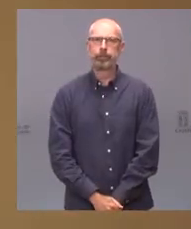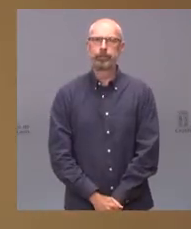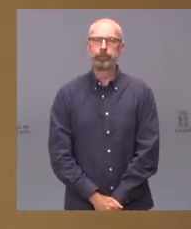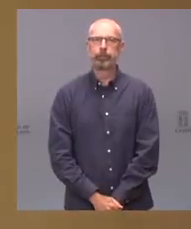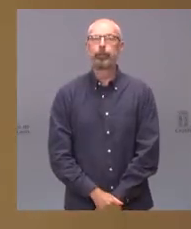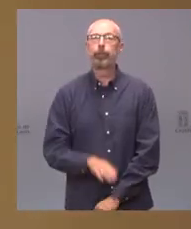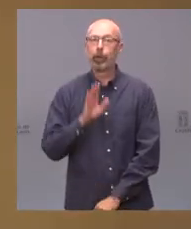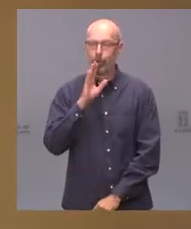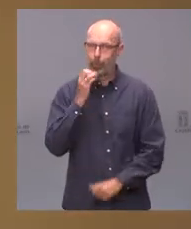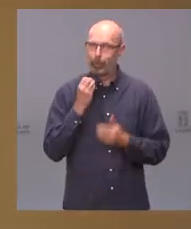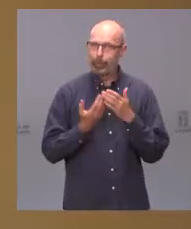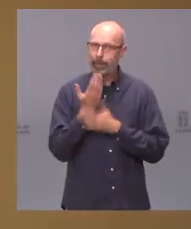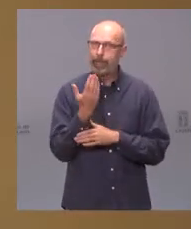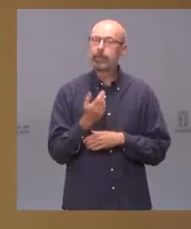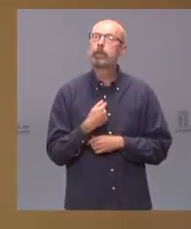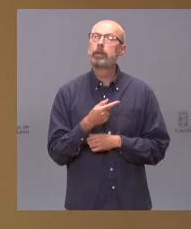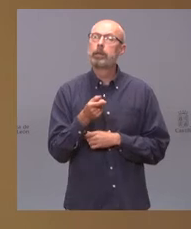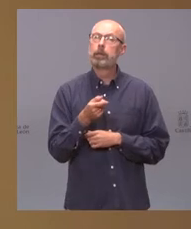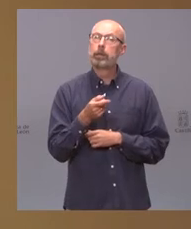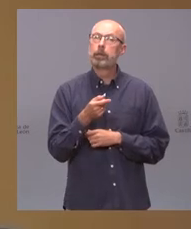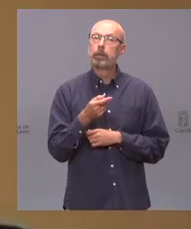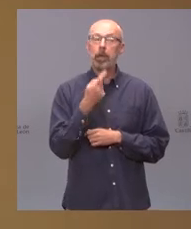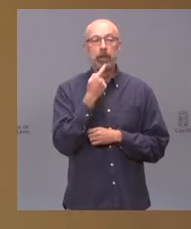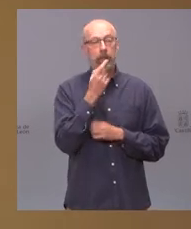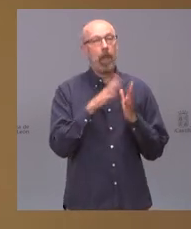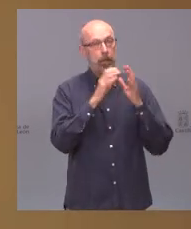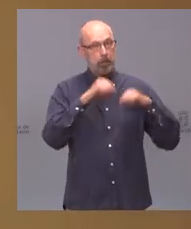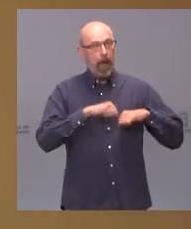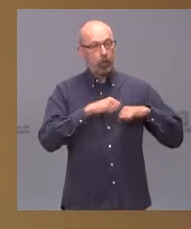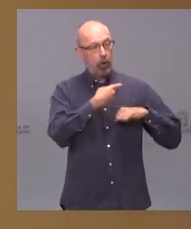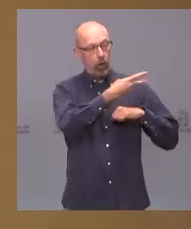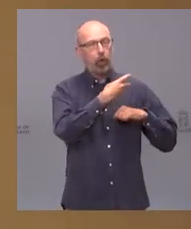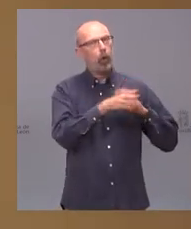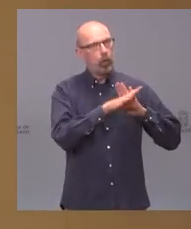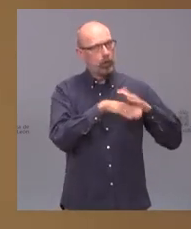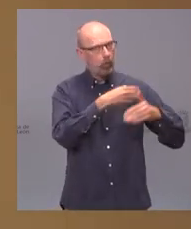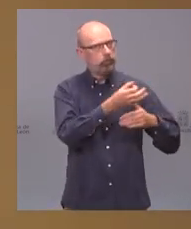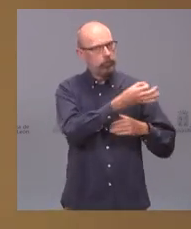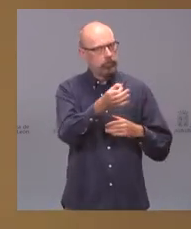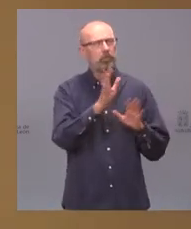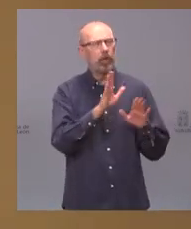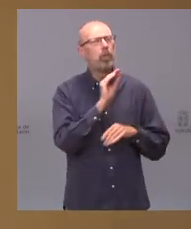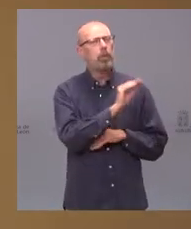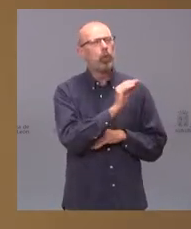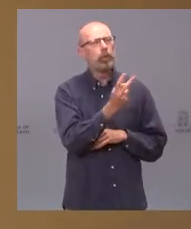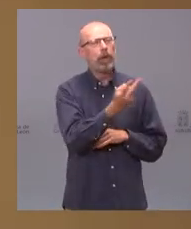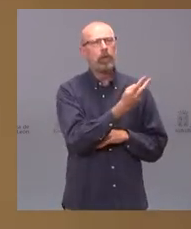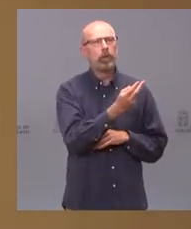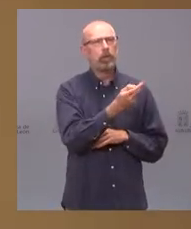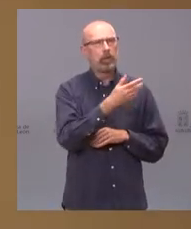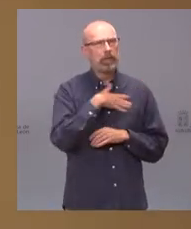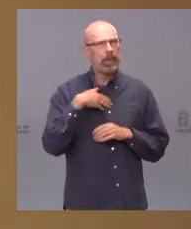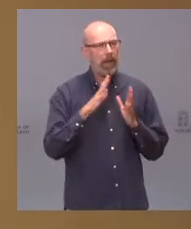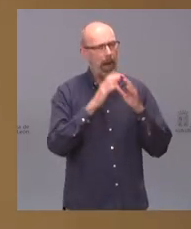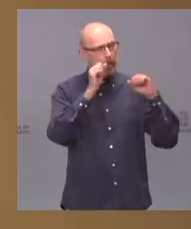Sí, buenos días han ratificado la buena salud del pacto yo les quería preguntar si se plantean ampliar este